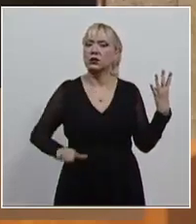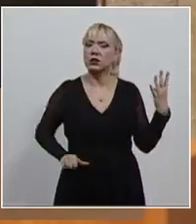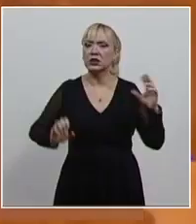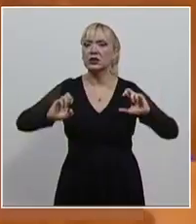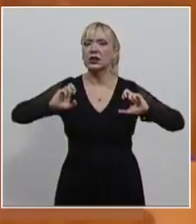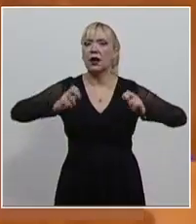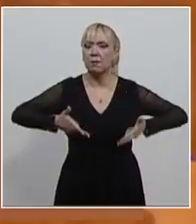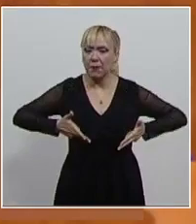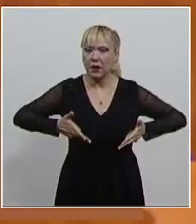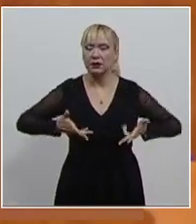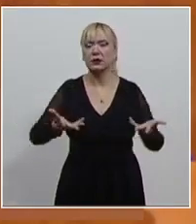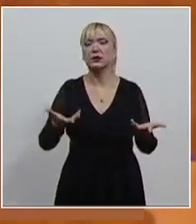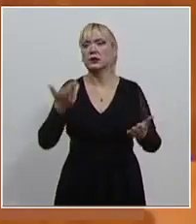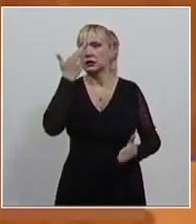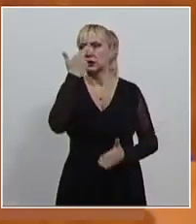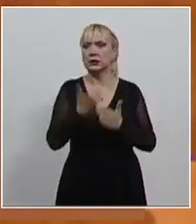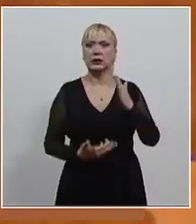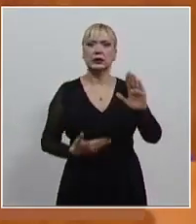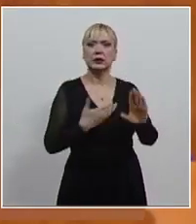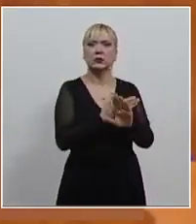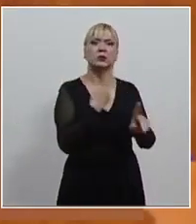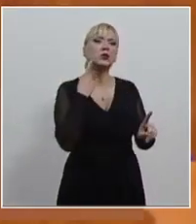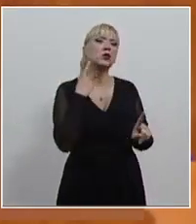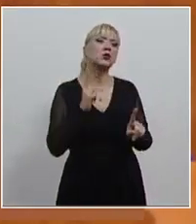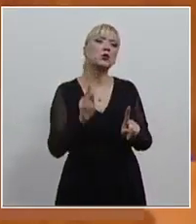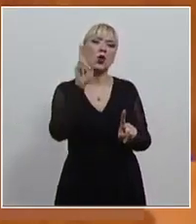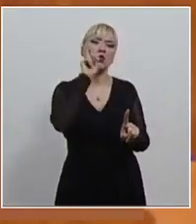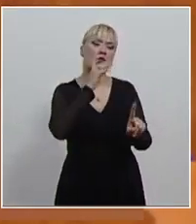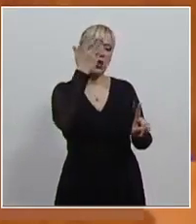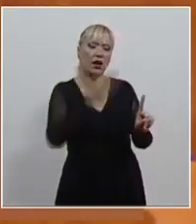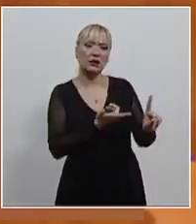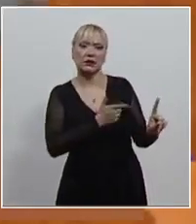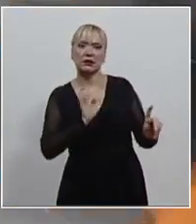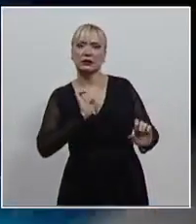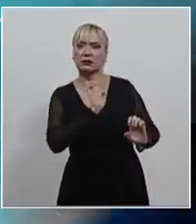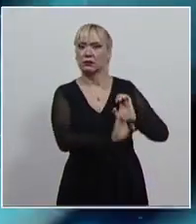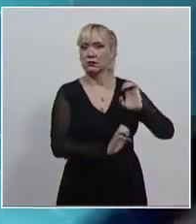Chiapas, víctimas de violencia política en razón de género.